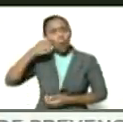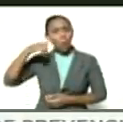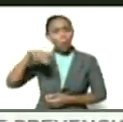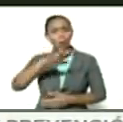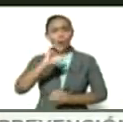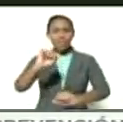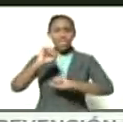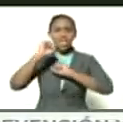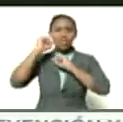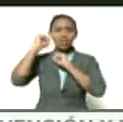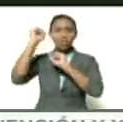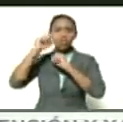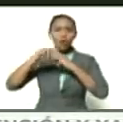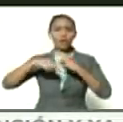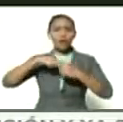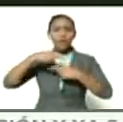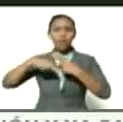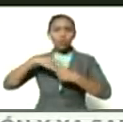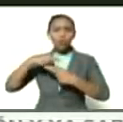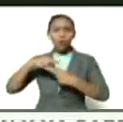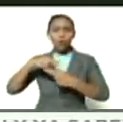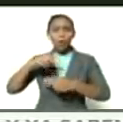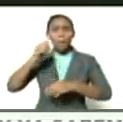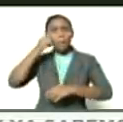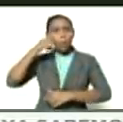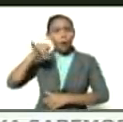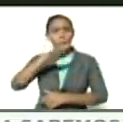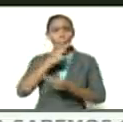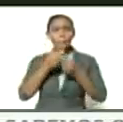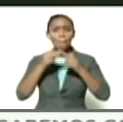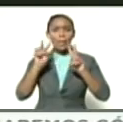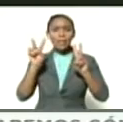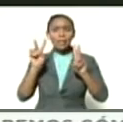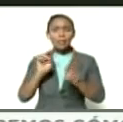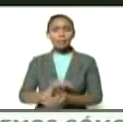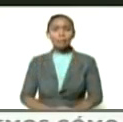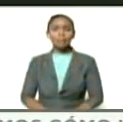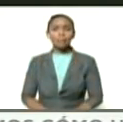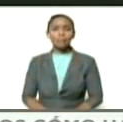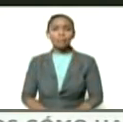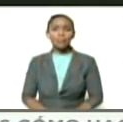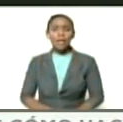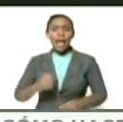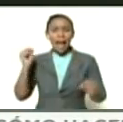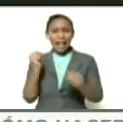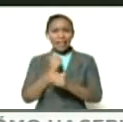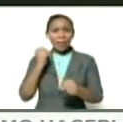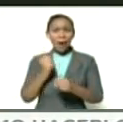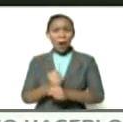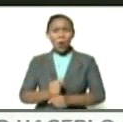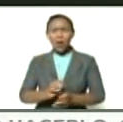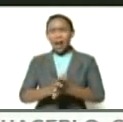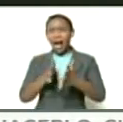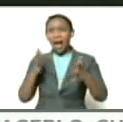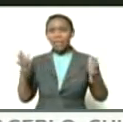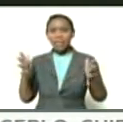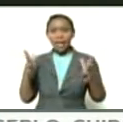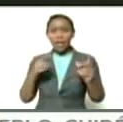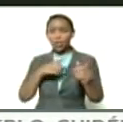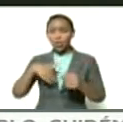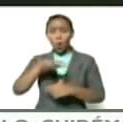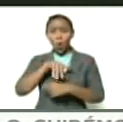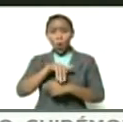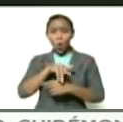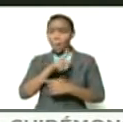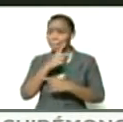pueblo victorioso en revolución pueblo en paz es la obra más grande todo lo demás es bello y es